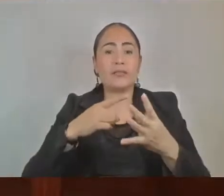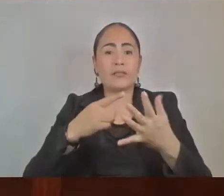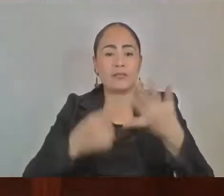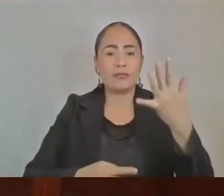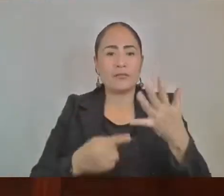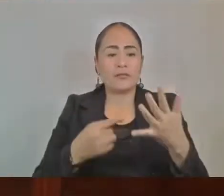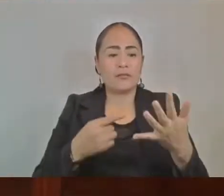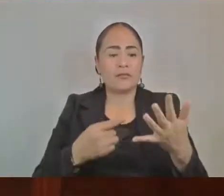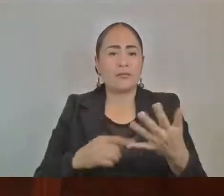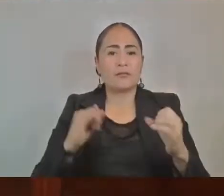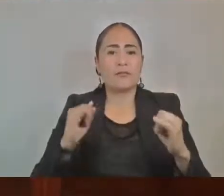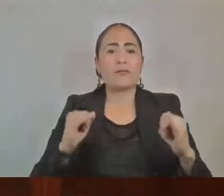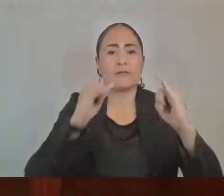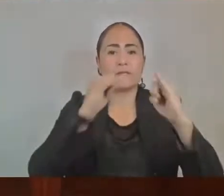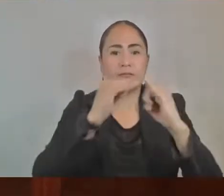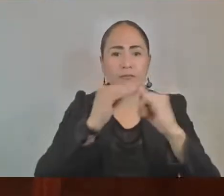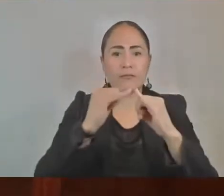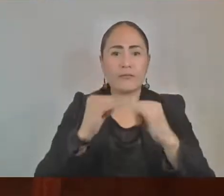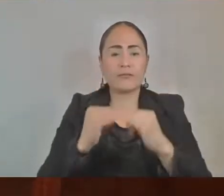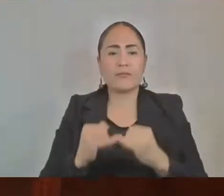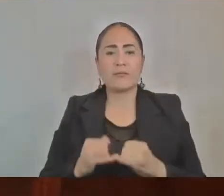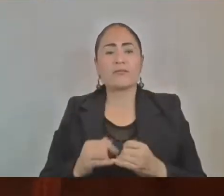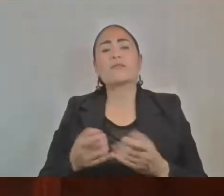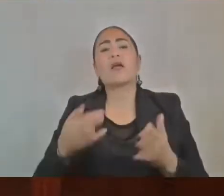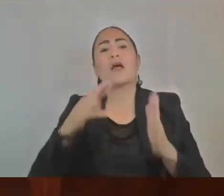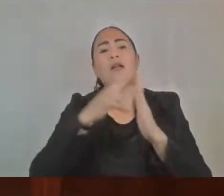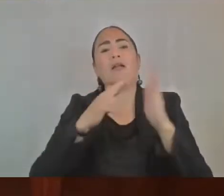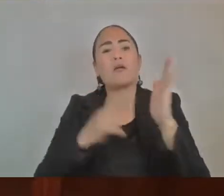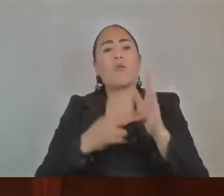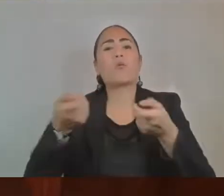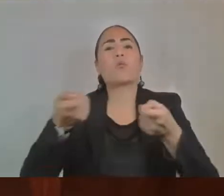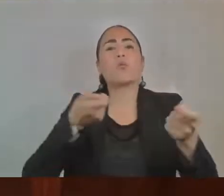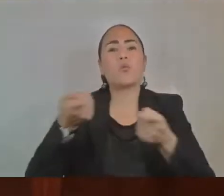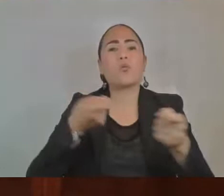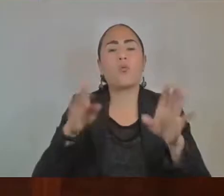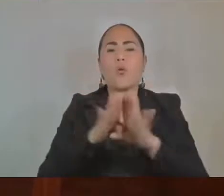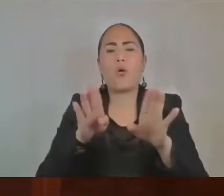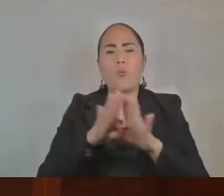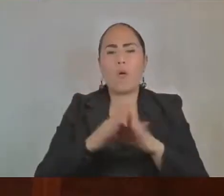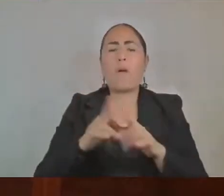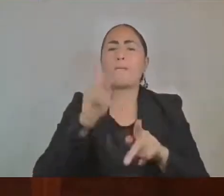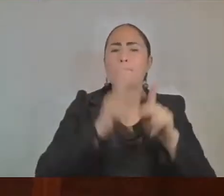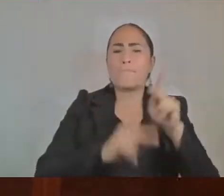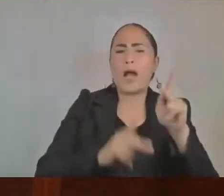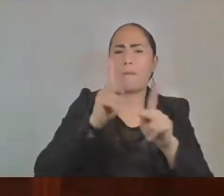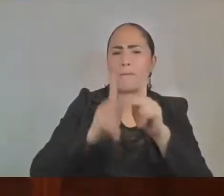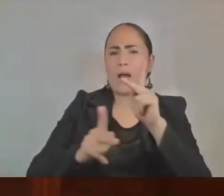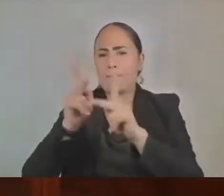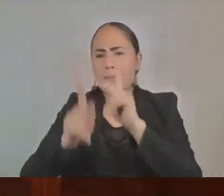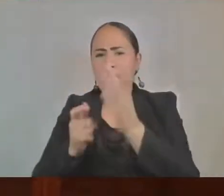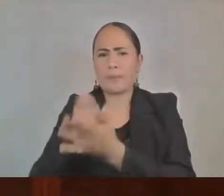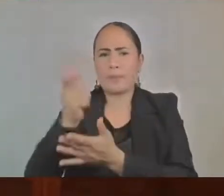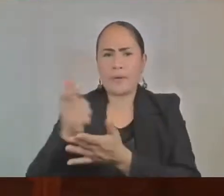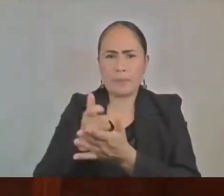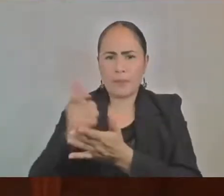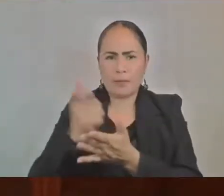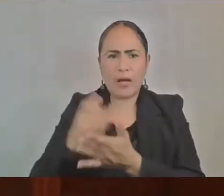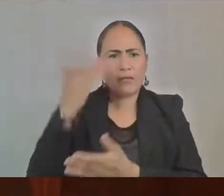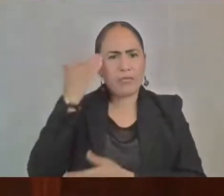Instituto podrán regularizarlos mediante convenios de pago en parcialidades hasta por 84 meses.